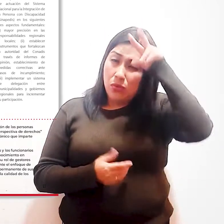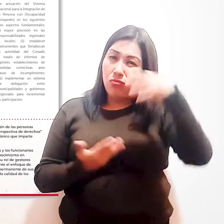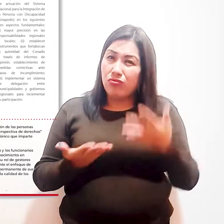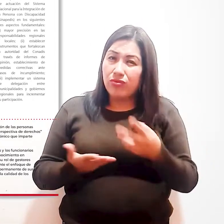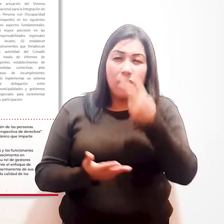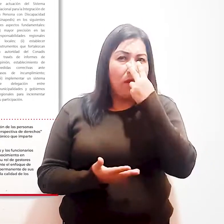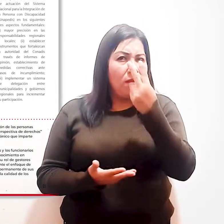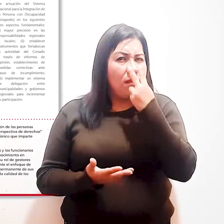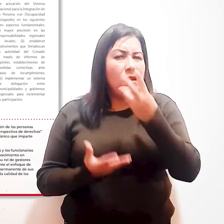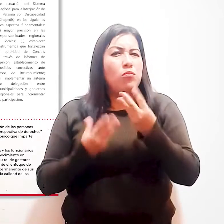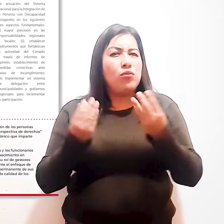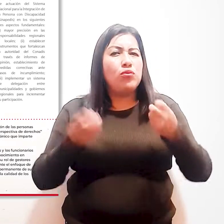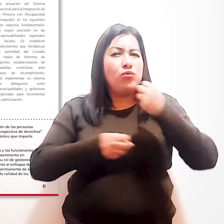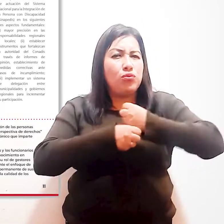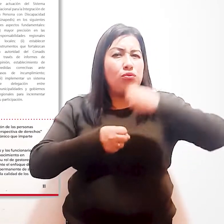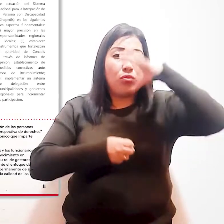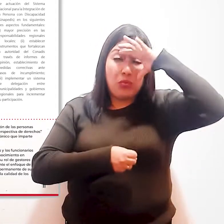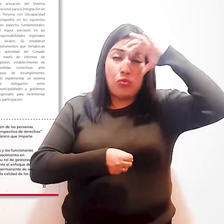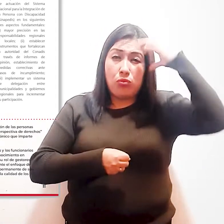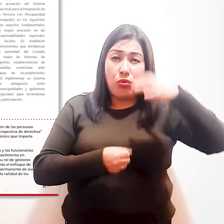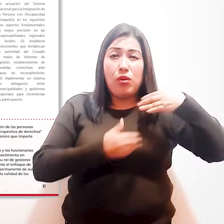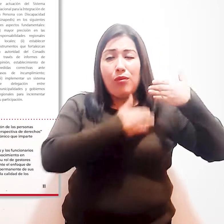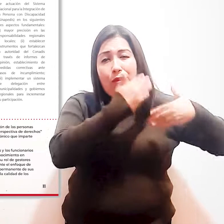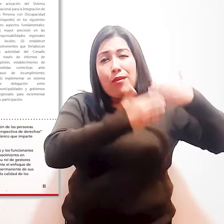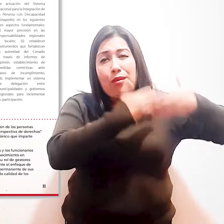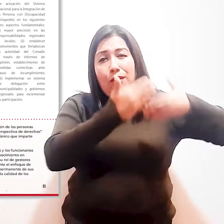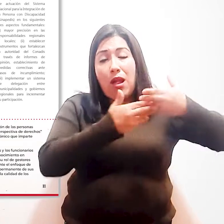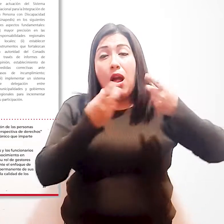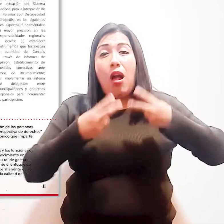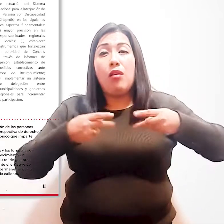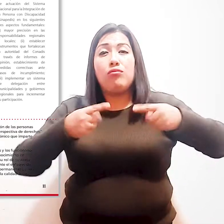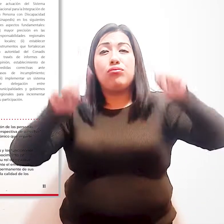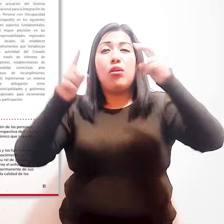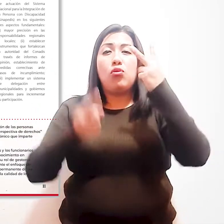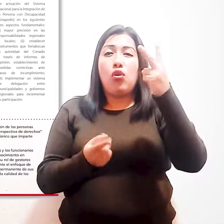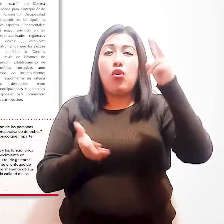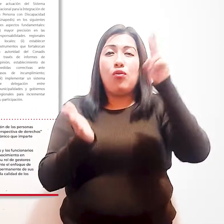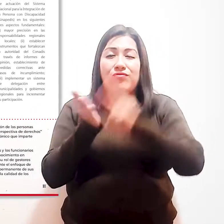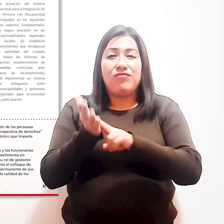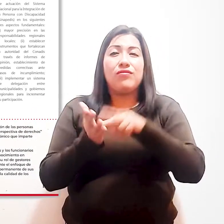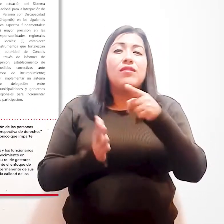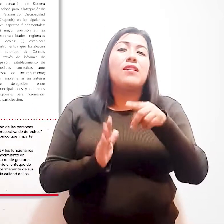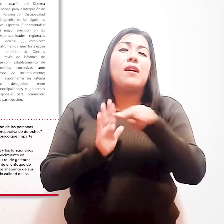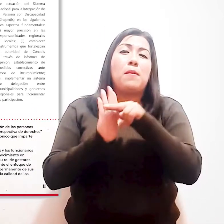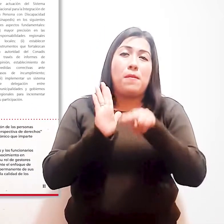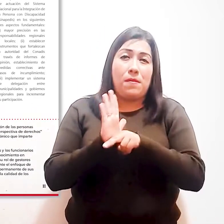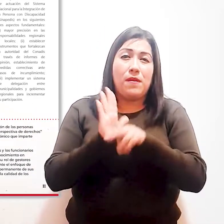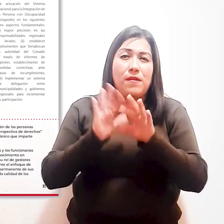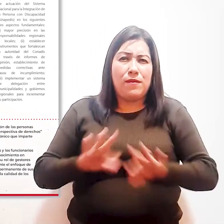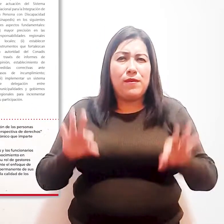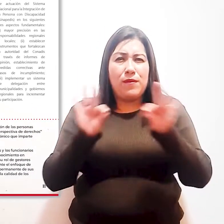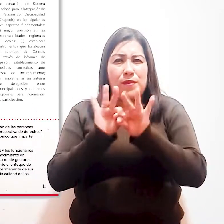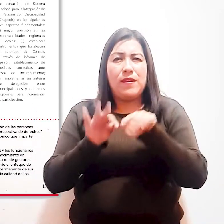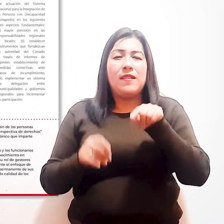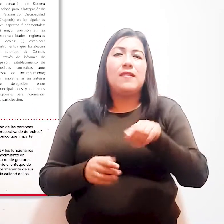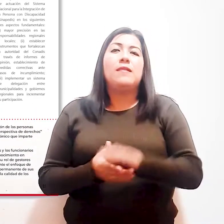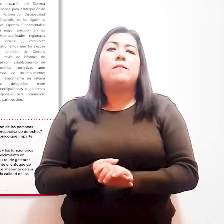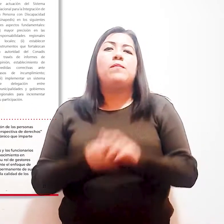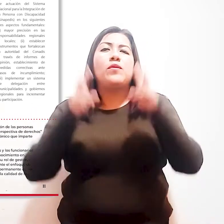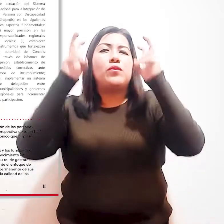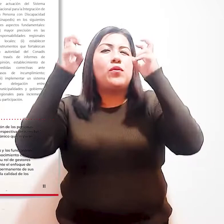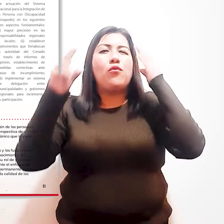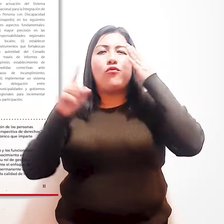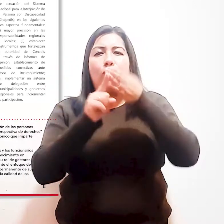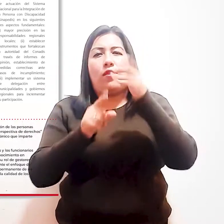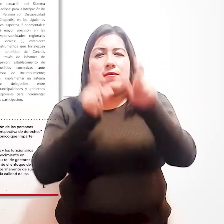y luego de mucho esfuerzo, se ha logrado la aprobación de dos instrumentos normativos que orientarán las distintas acciones del Estado en